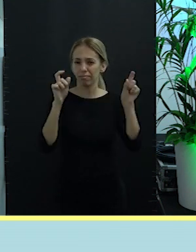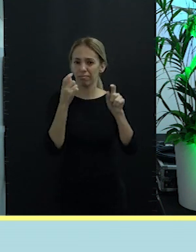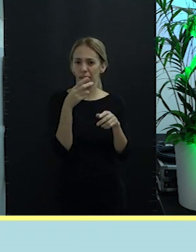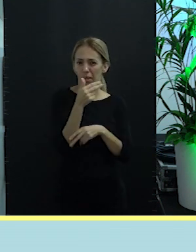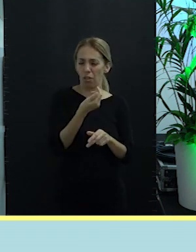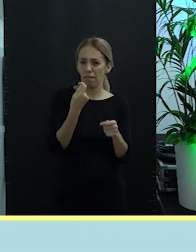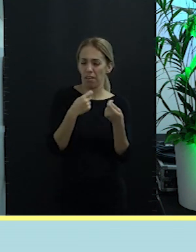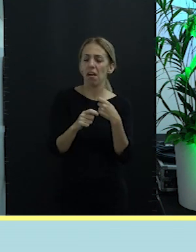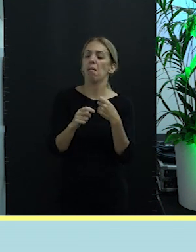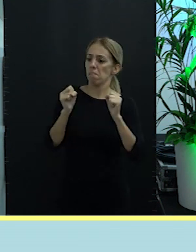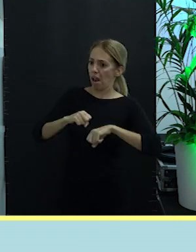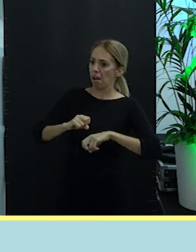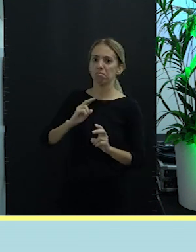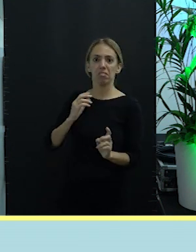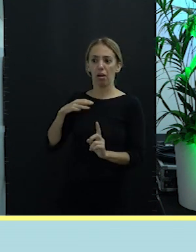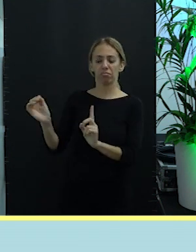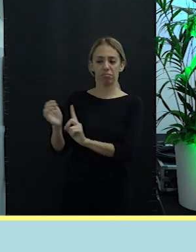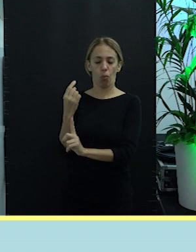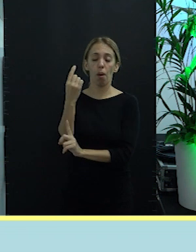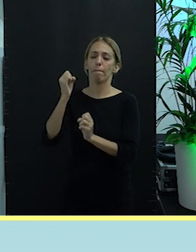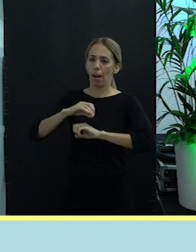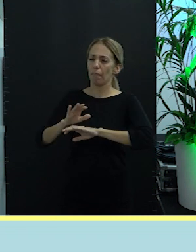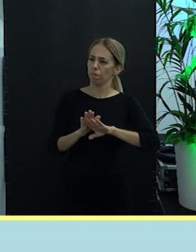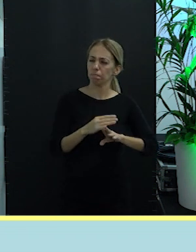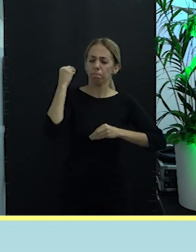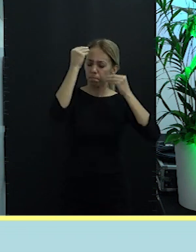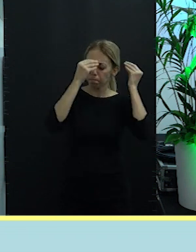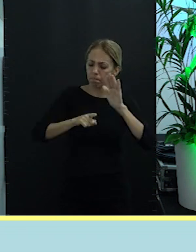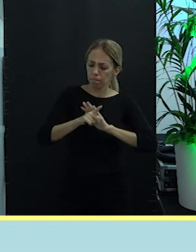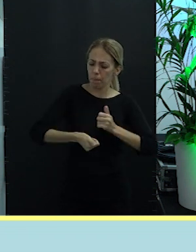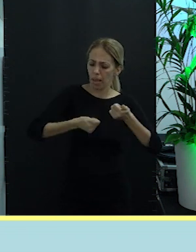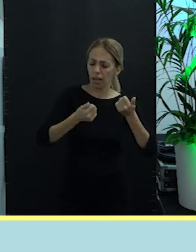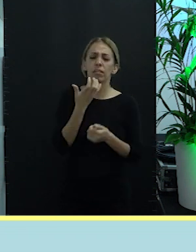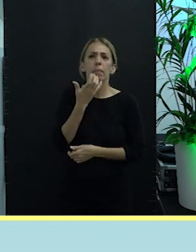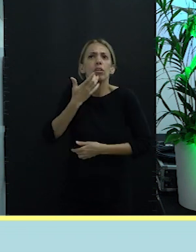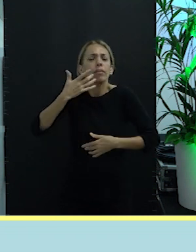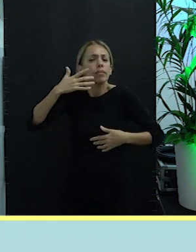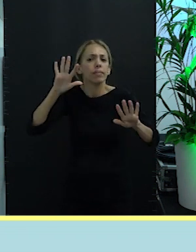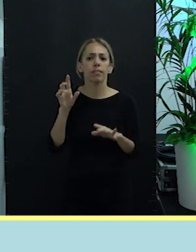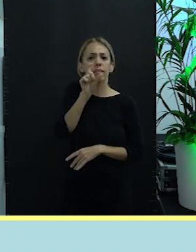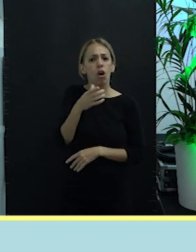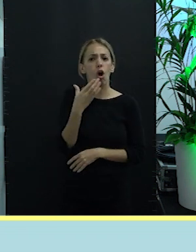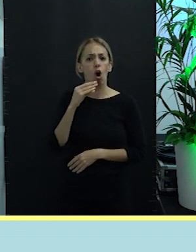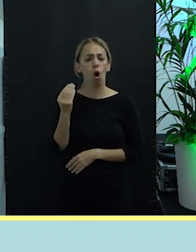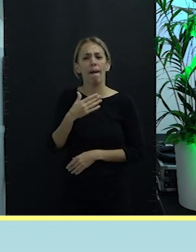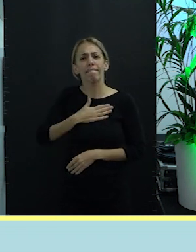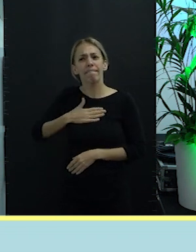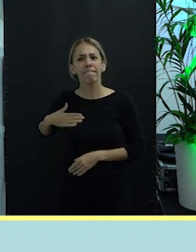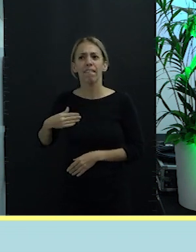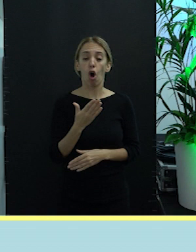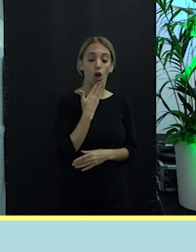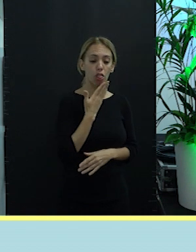y dijimos, ¿y qué vamos a hacer con los pibes que quieren su ocio ser una profesión?